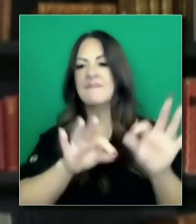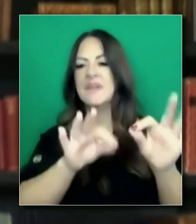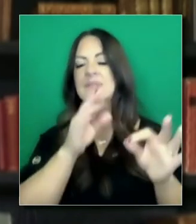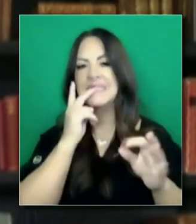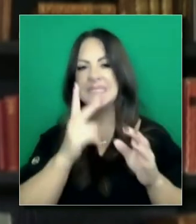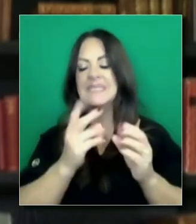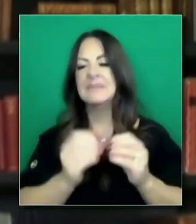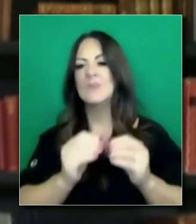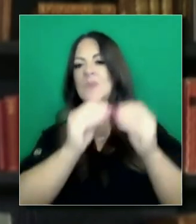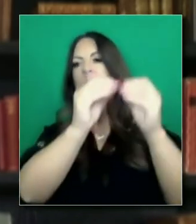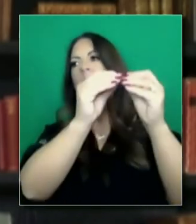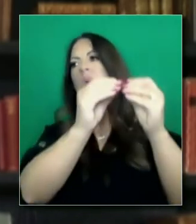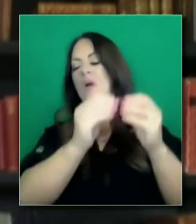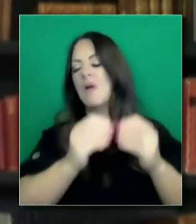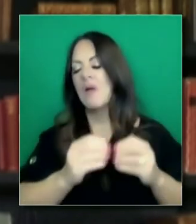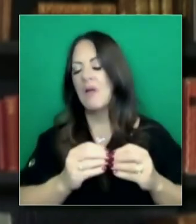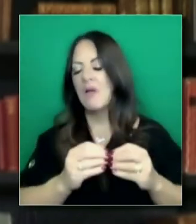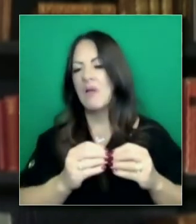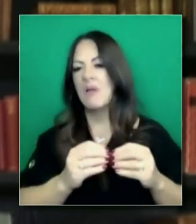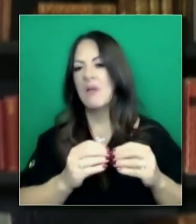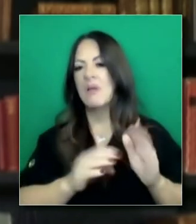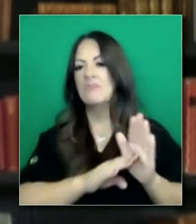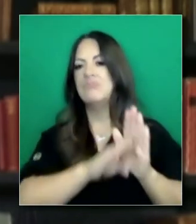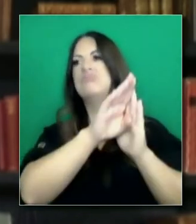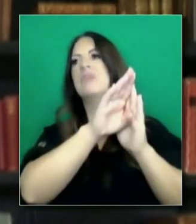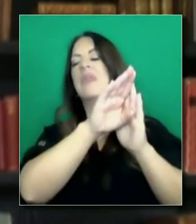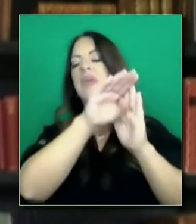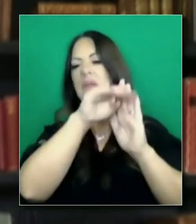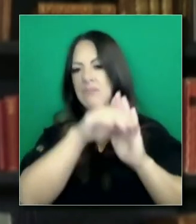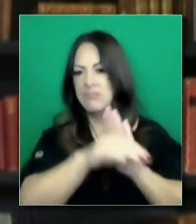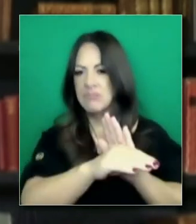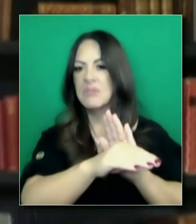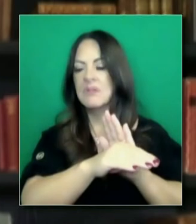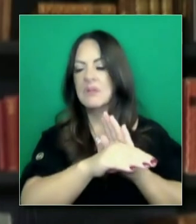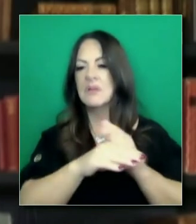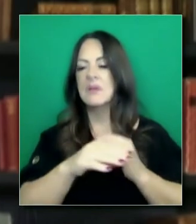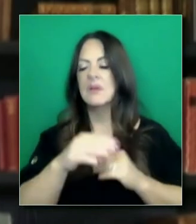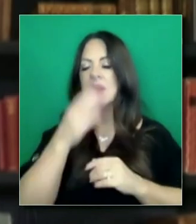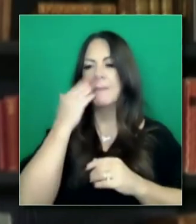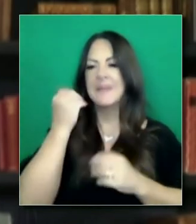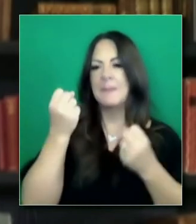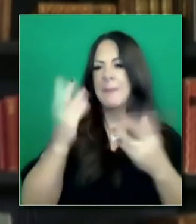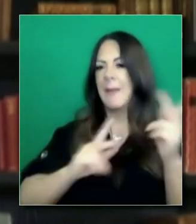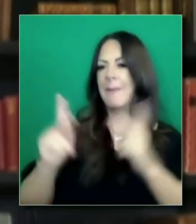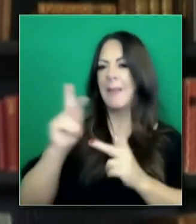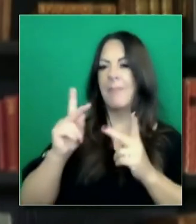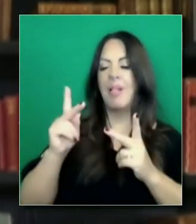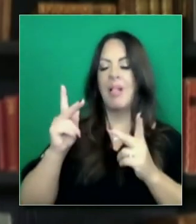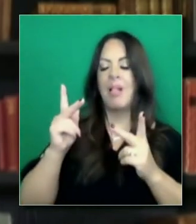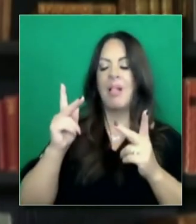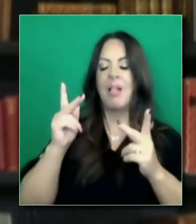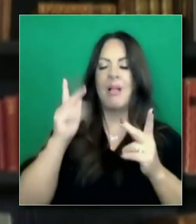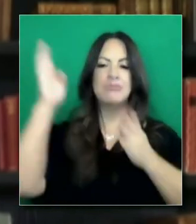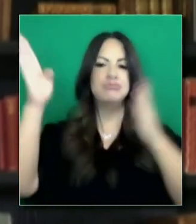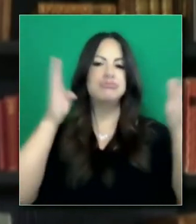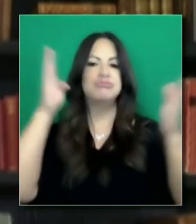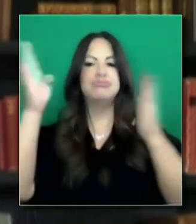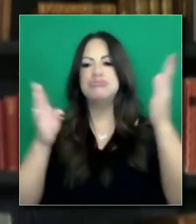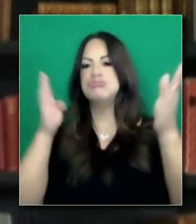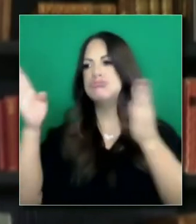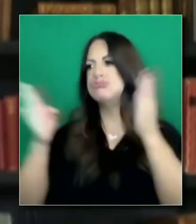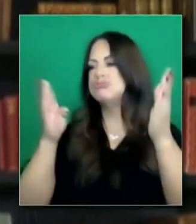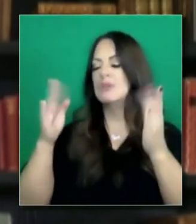pico de esta curva referente al movimiento y los viajes que están teniendo